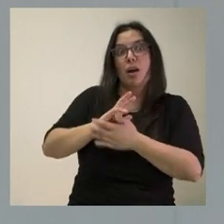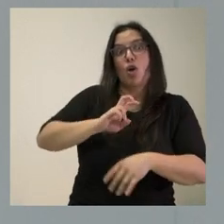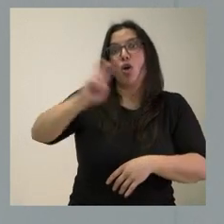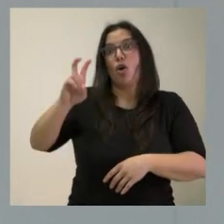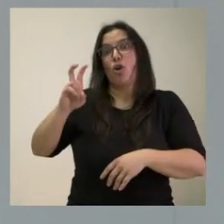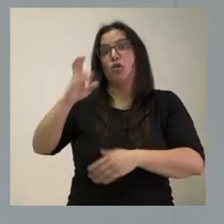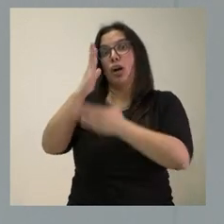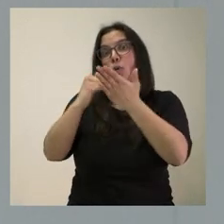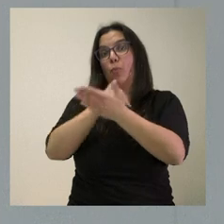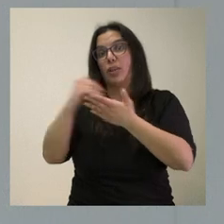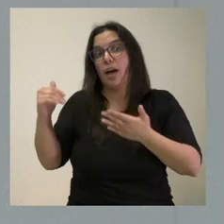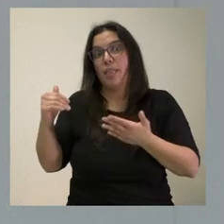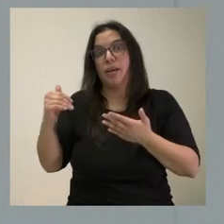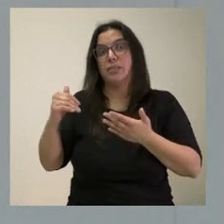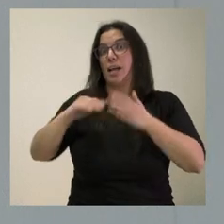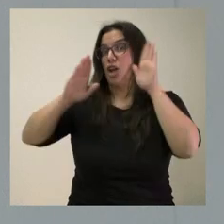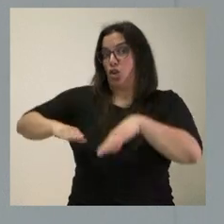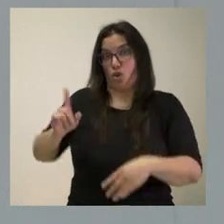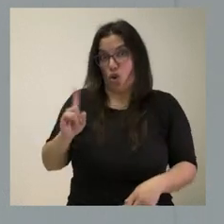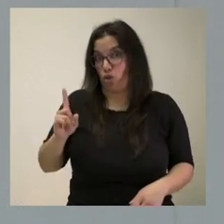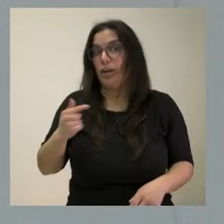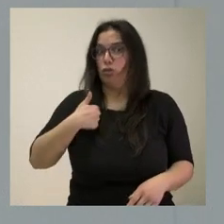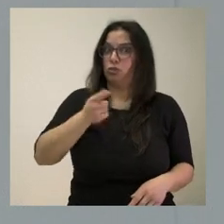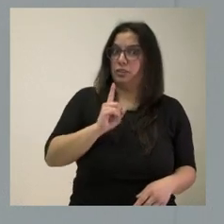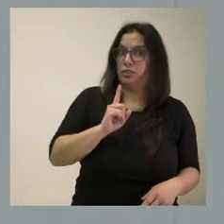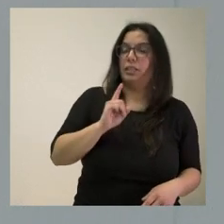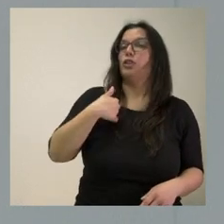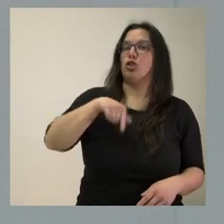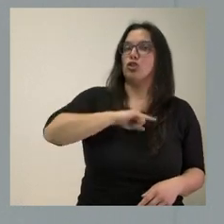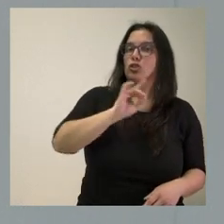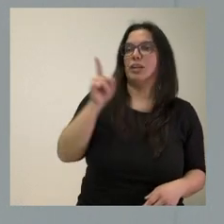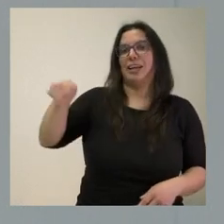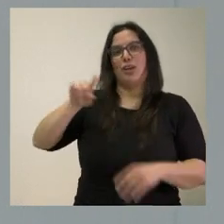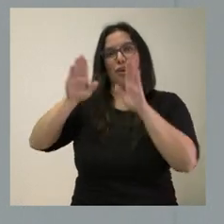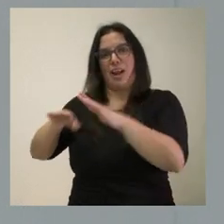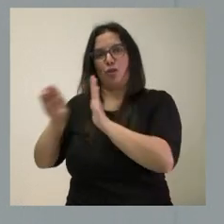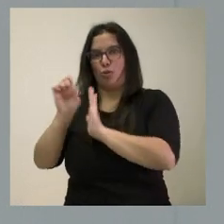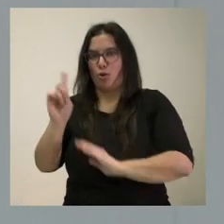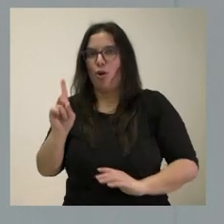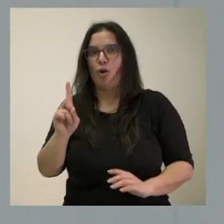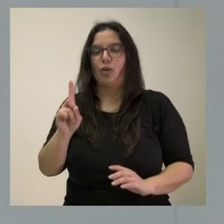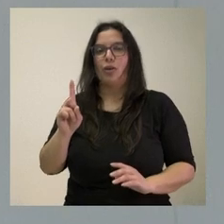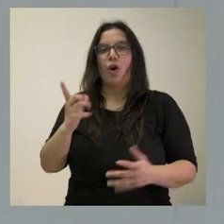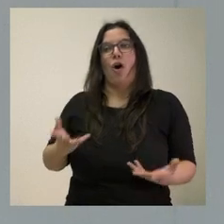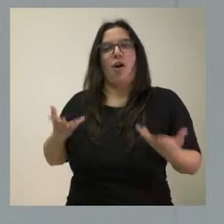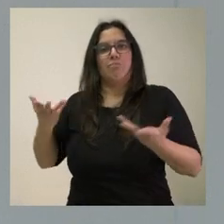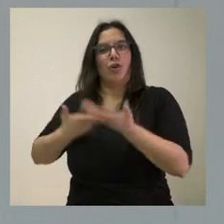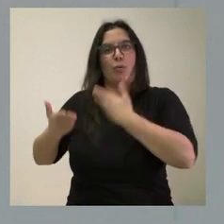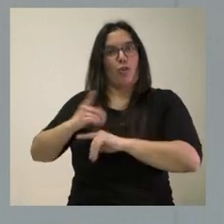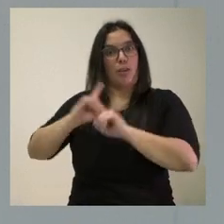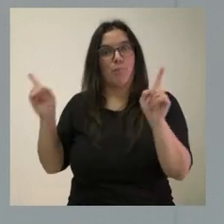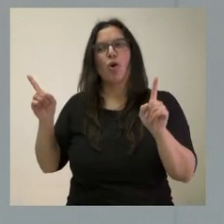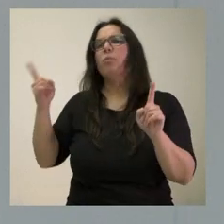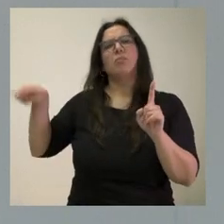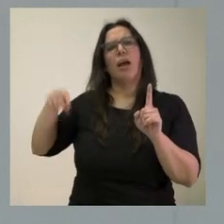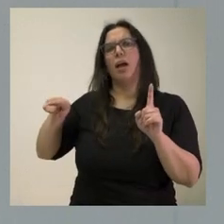que no tienen la misma lealtad que tiene la Junta de Castilla y León hacia la Constitución española y no tienen la misma voluntad de colaboración que tiene la Junta